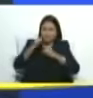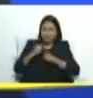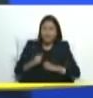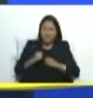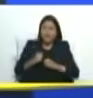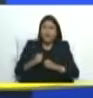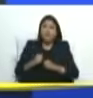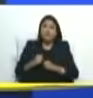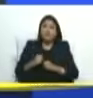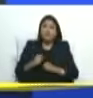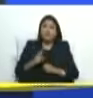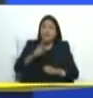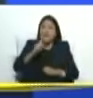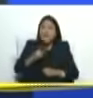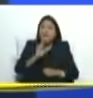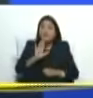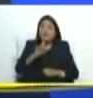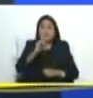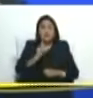exigente como hay que ser